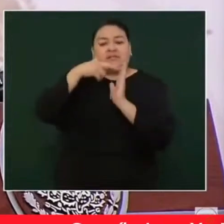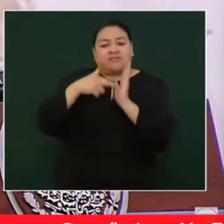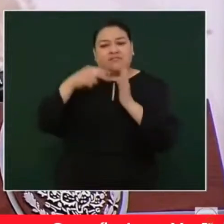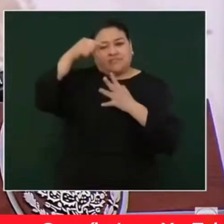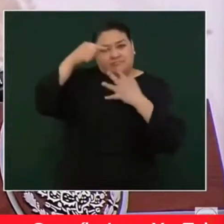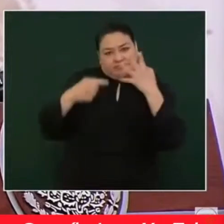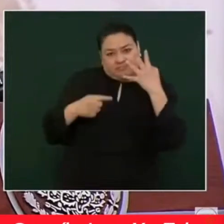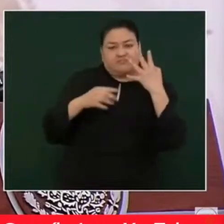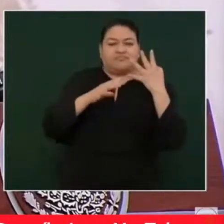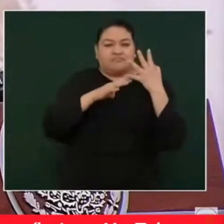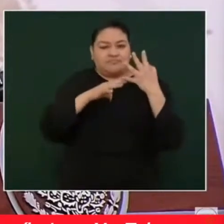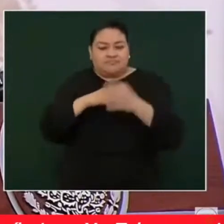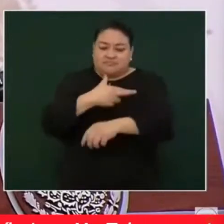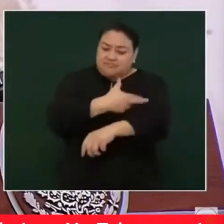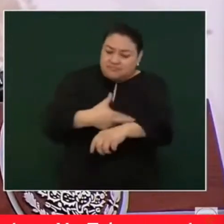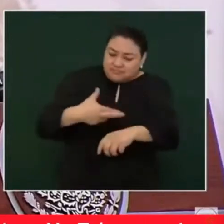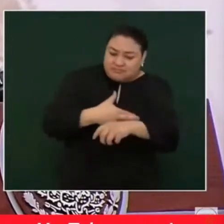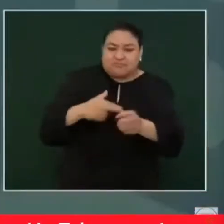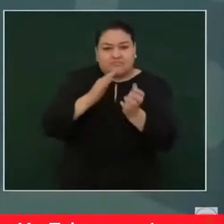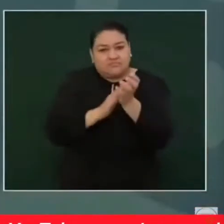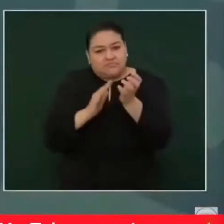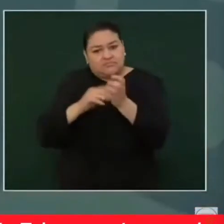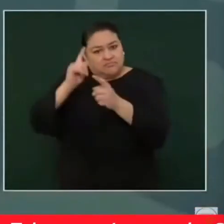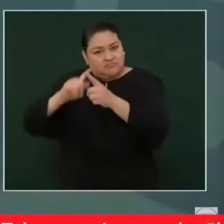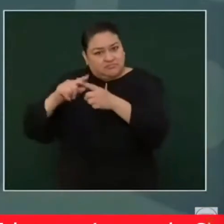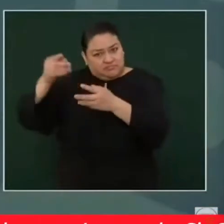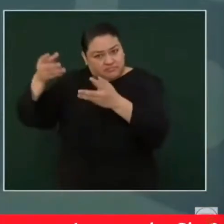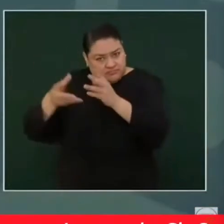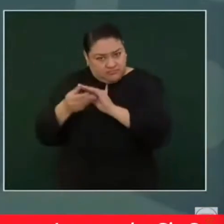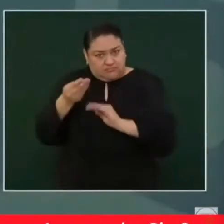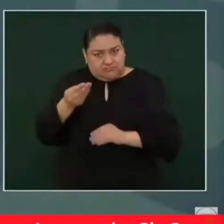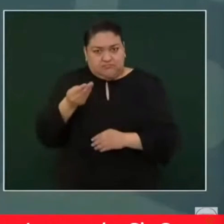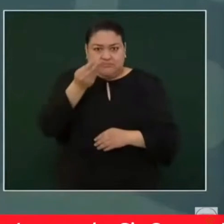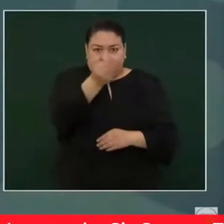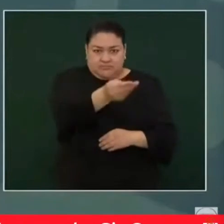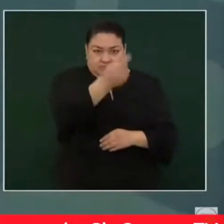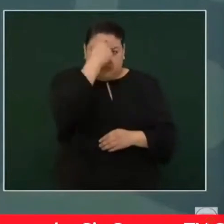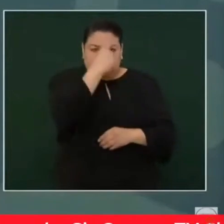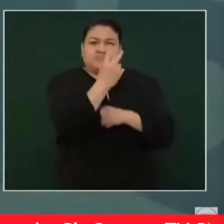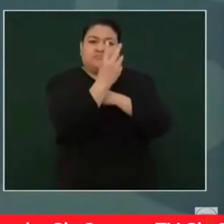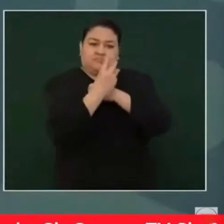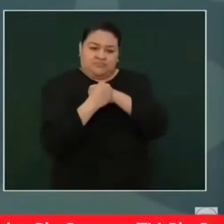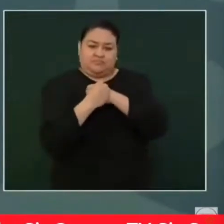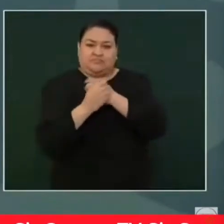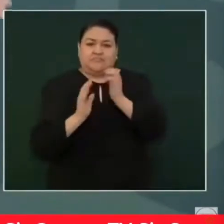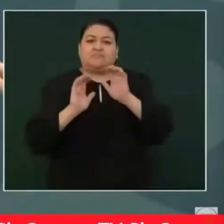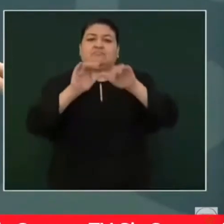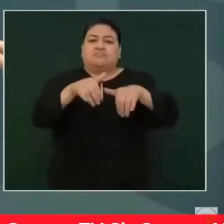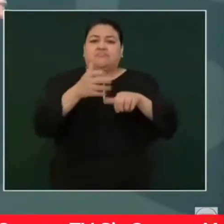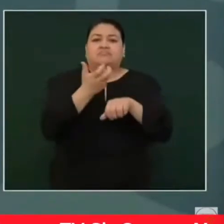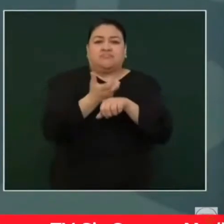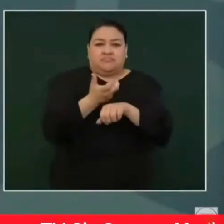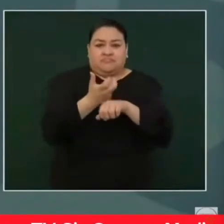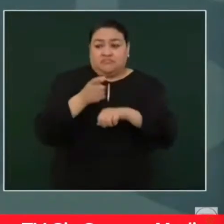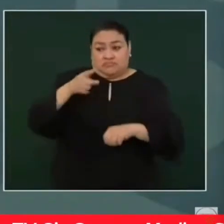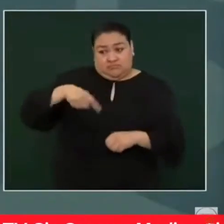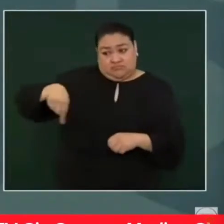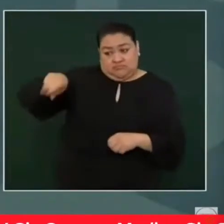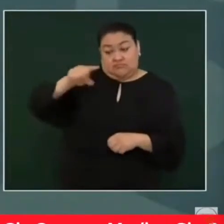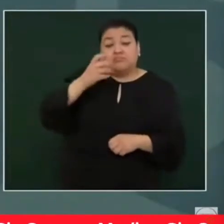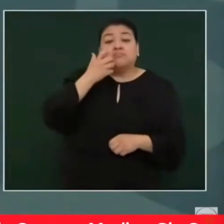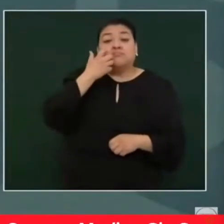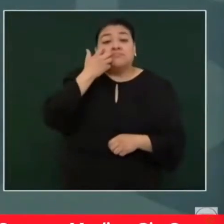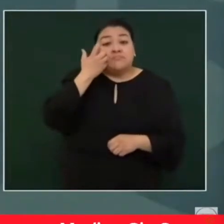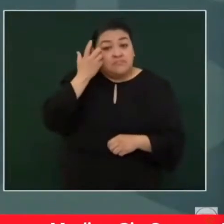ya hay un procedimiento para poder llegar a Estados Unidos, si así se desea.